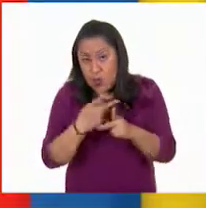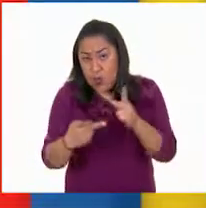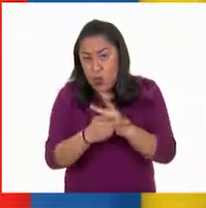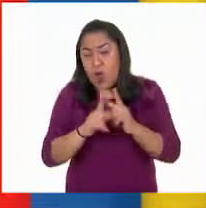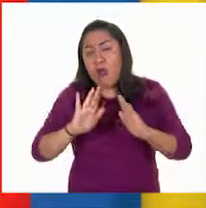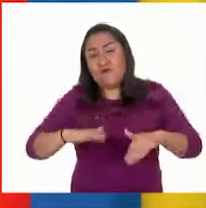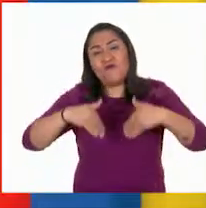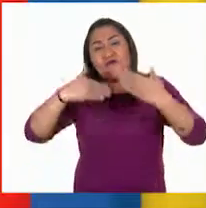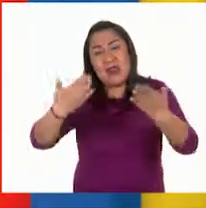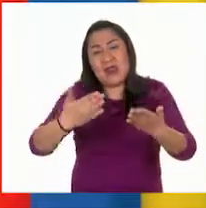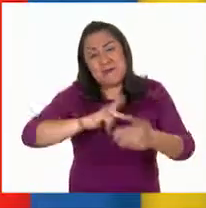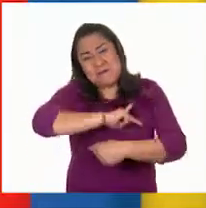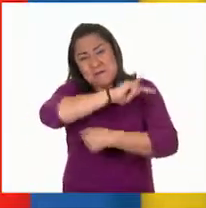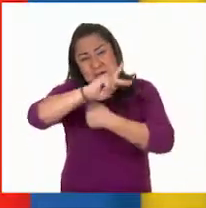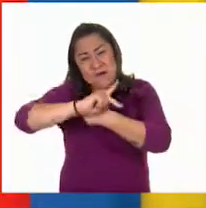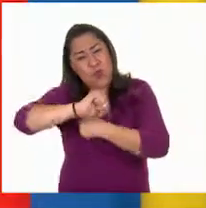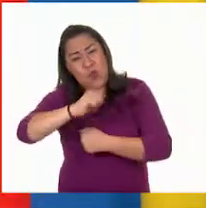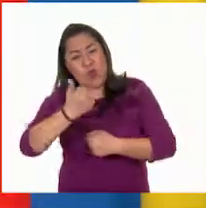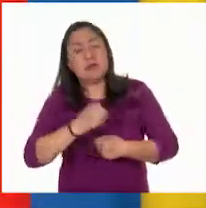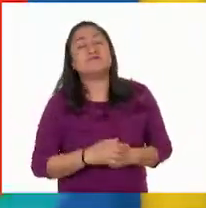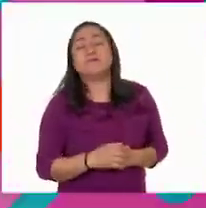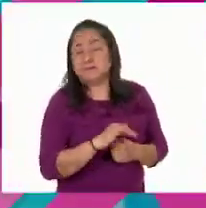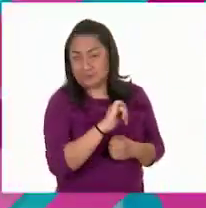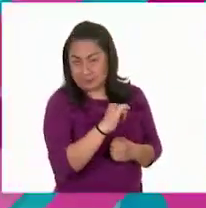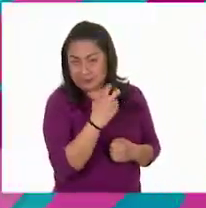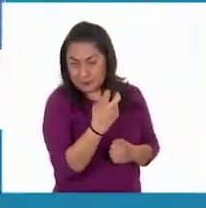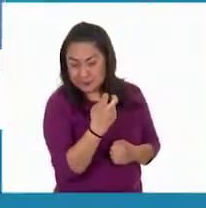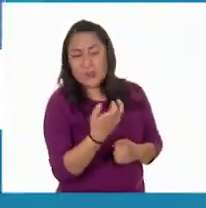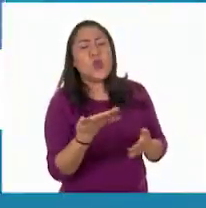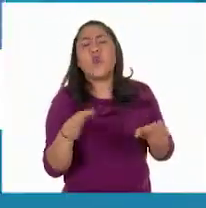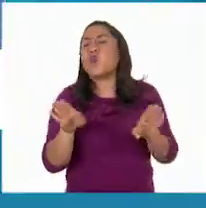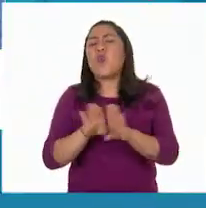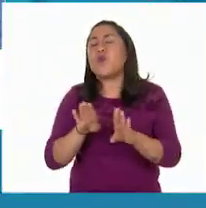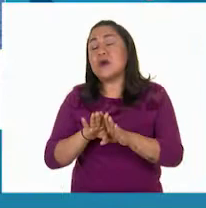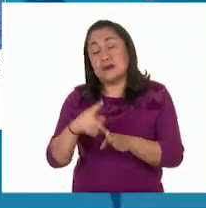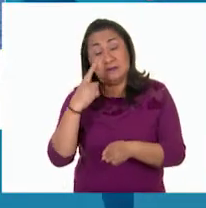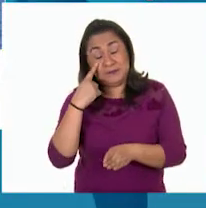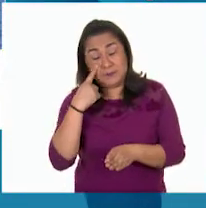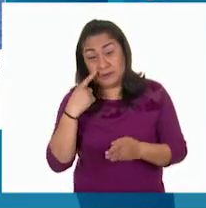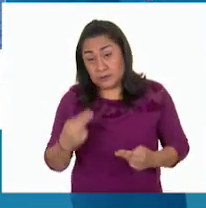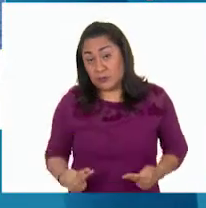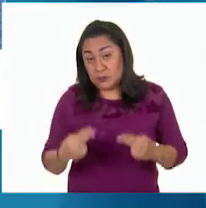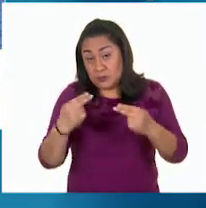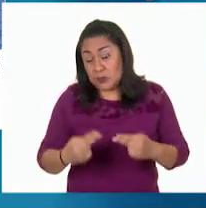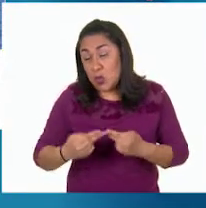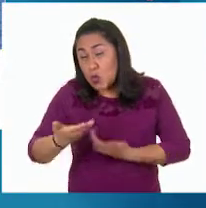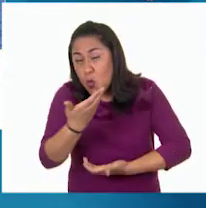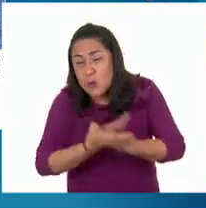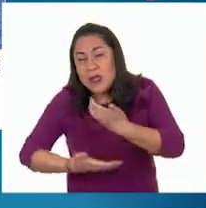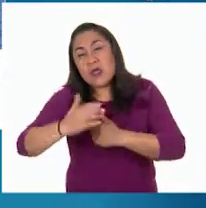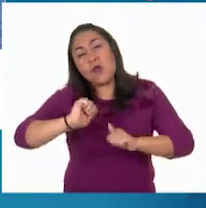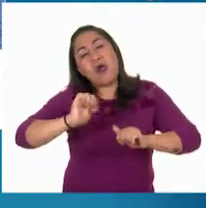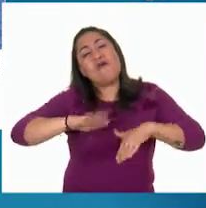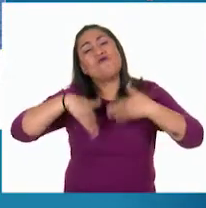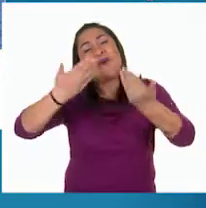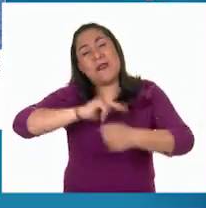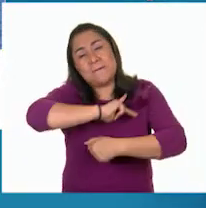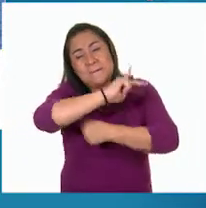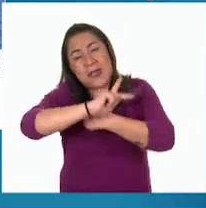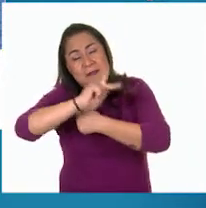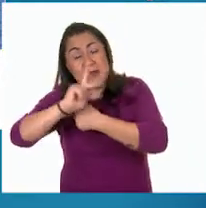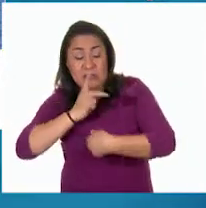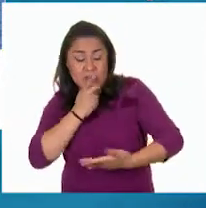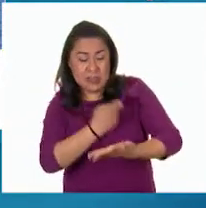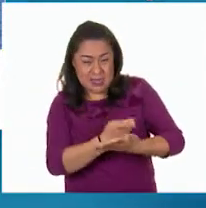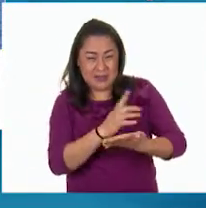esto? Bueno, a eso me refiero, al comercio que se realiza con otros países y que, como lo leímos en el libro, se